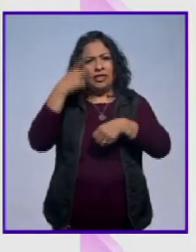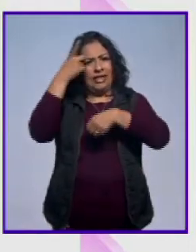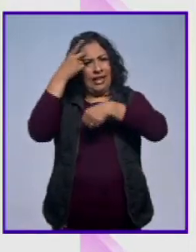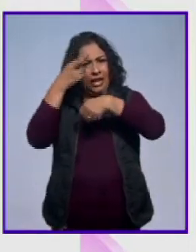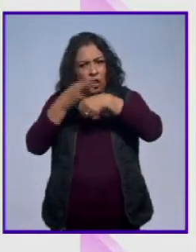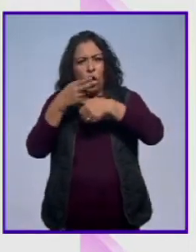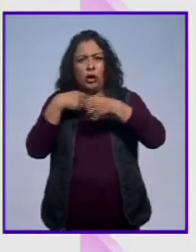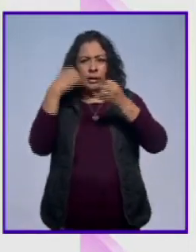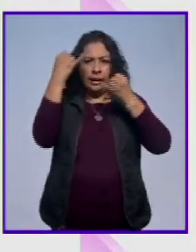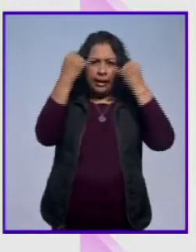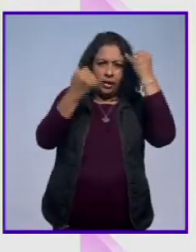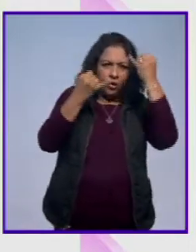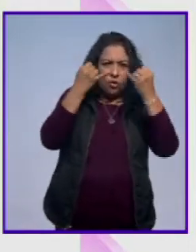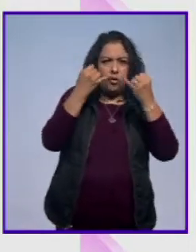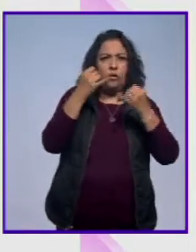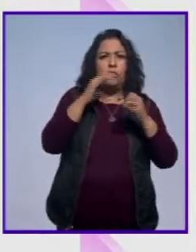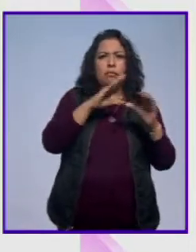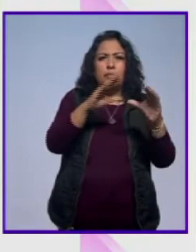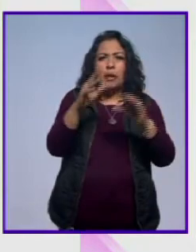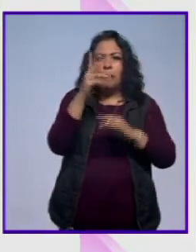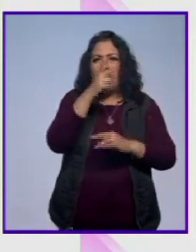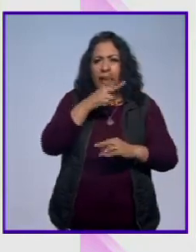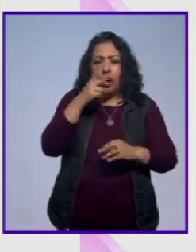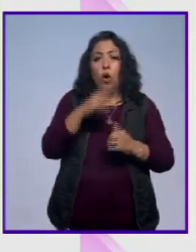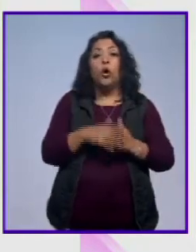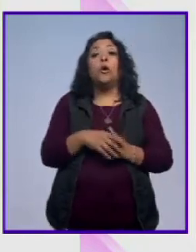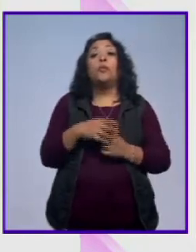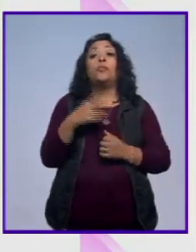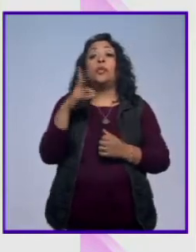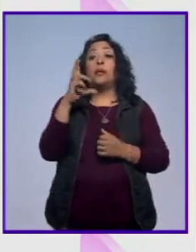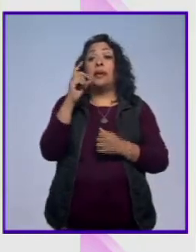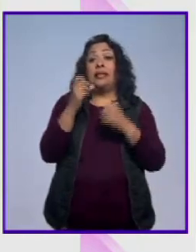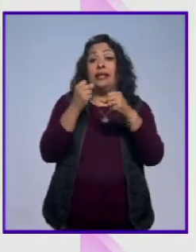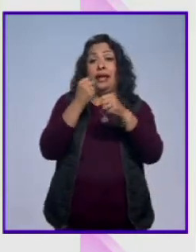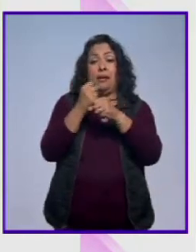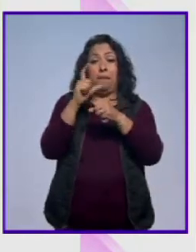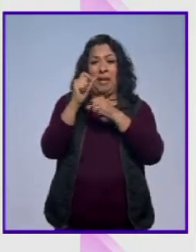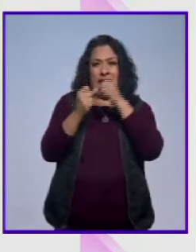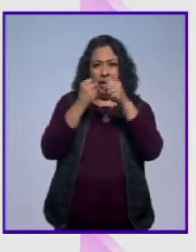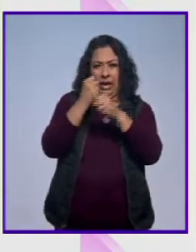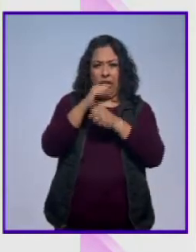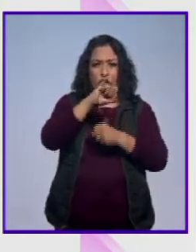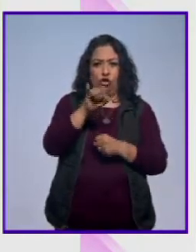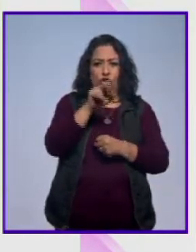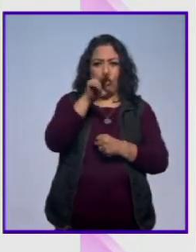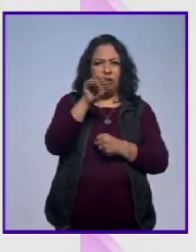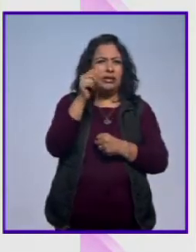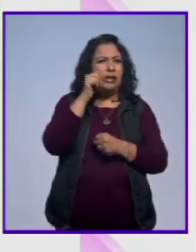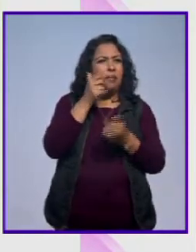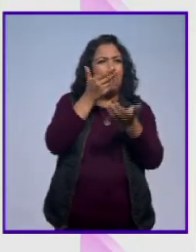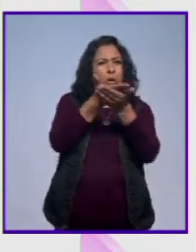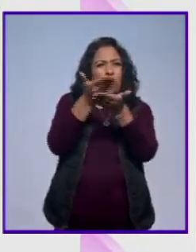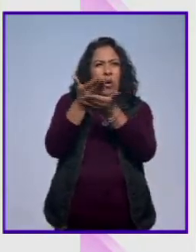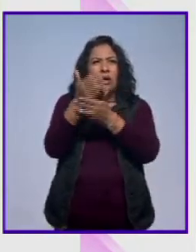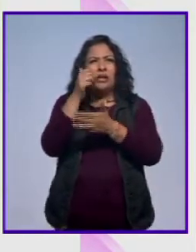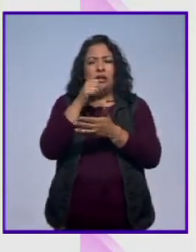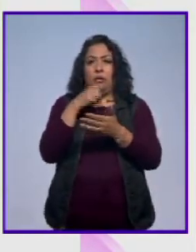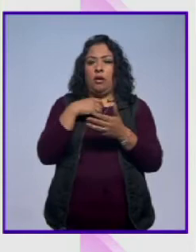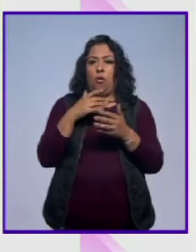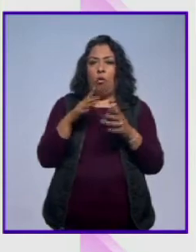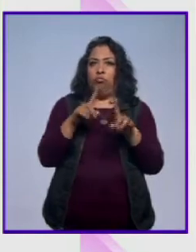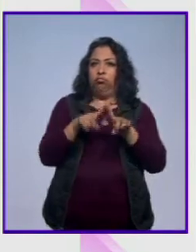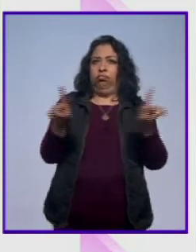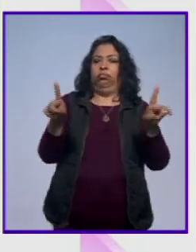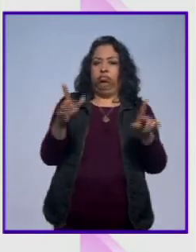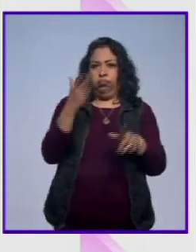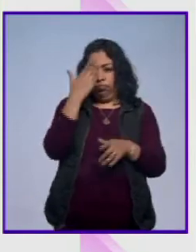sino como creador, como pedagogo. En tan solo dos décadas, Julio Castillo, siempre propositivo, siempre polémico, logró una